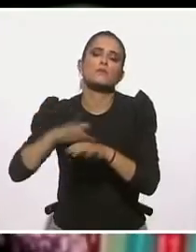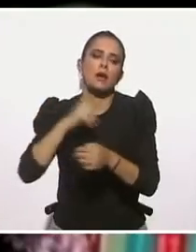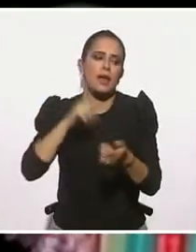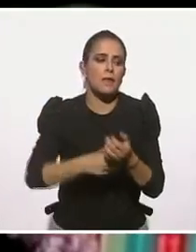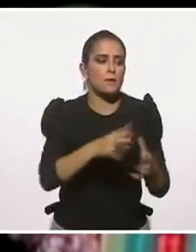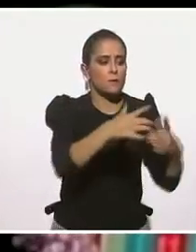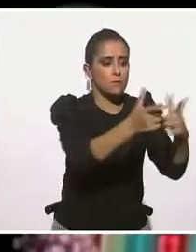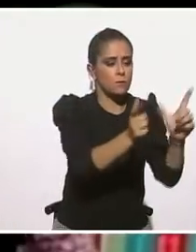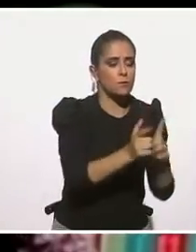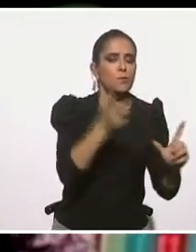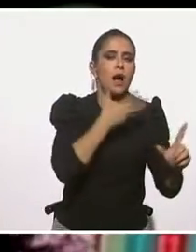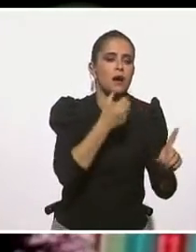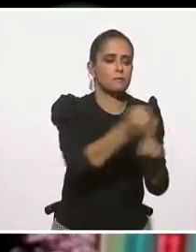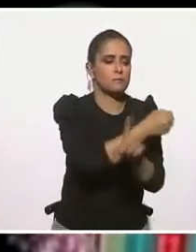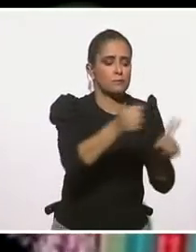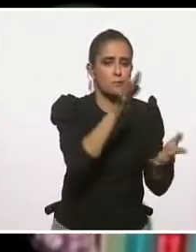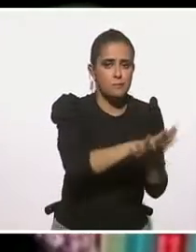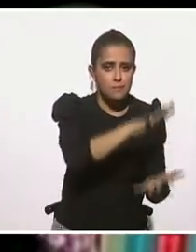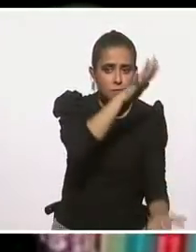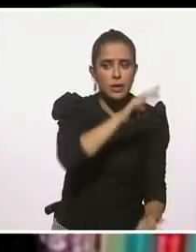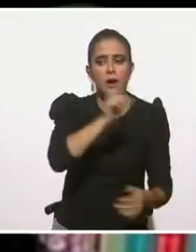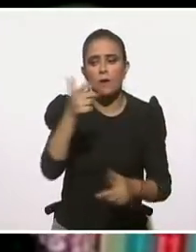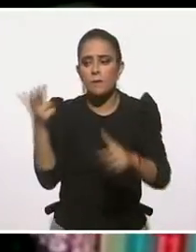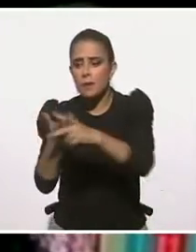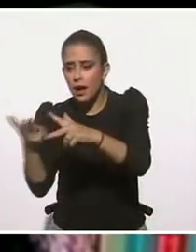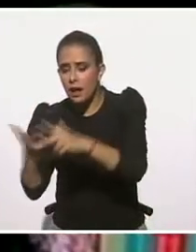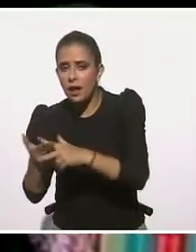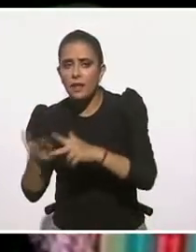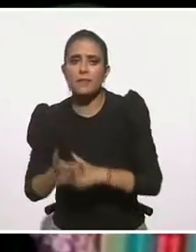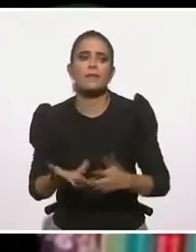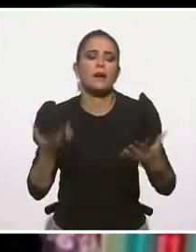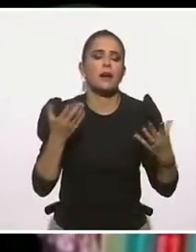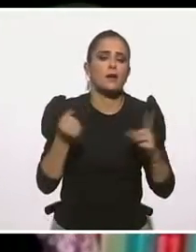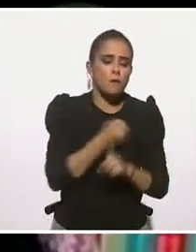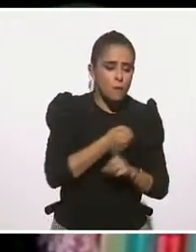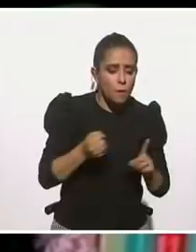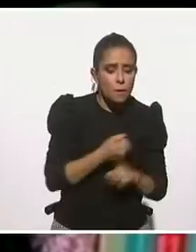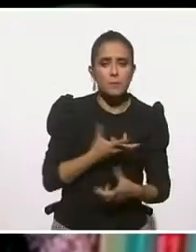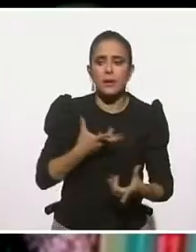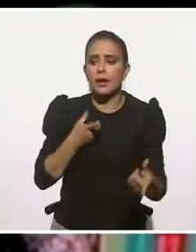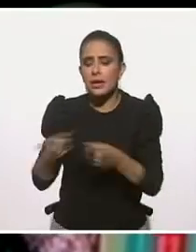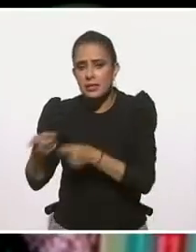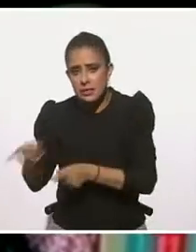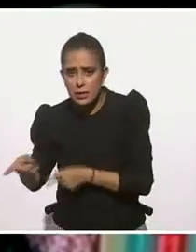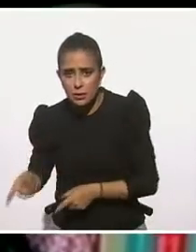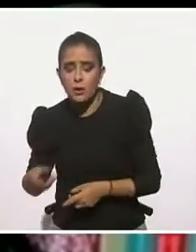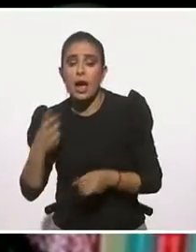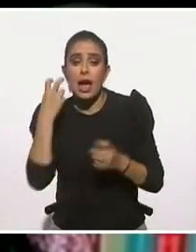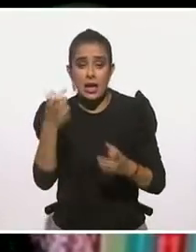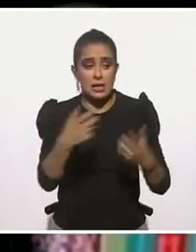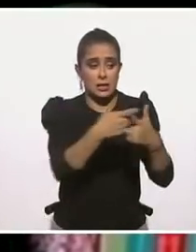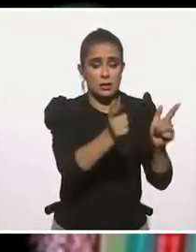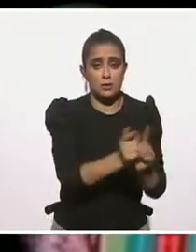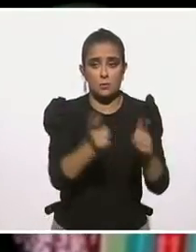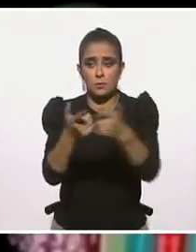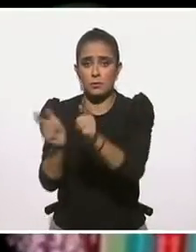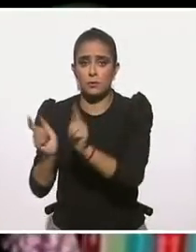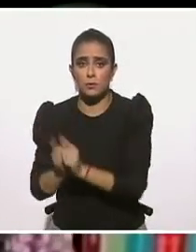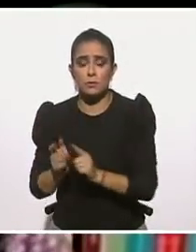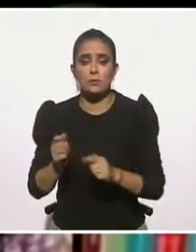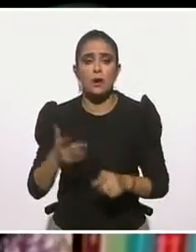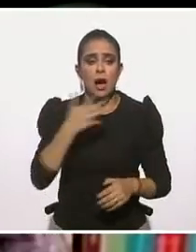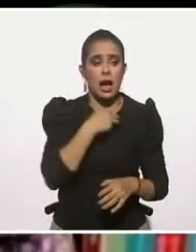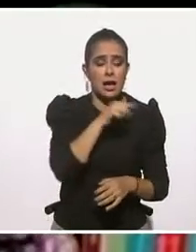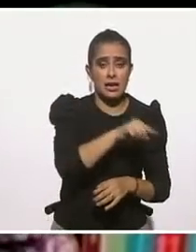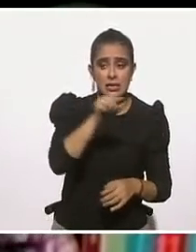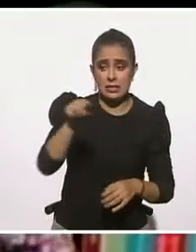extrema, entre otros. Entonces, hay grupos que van a resentir esta pandemia de manera